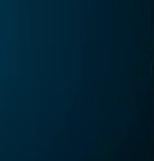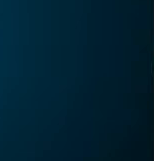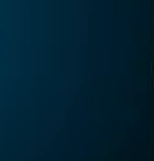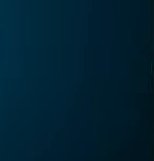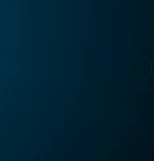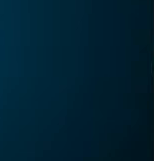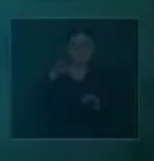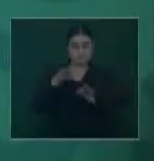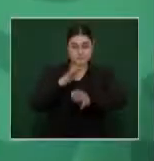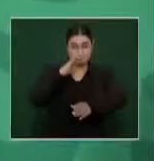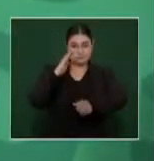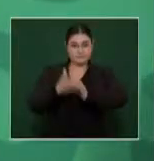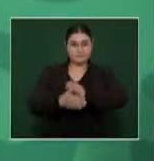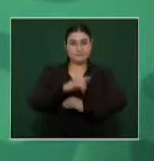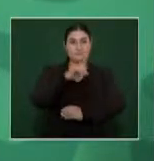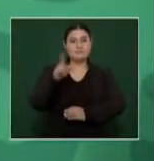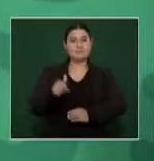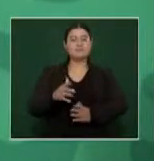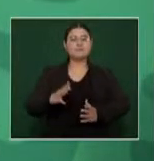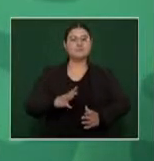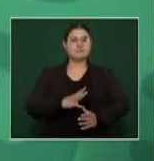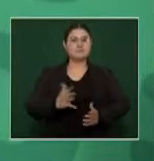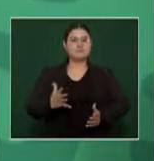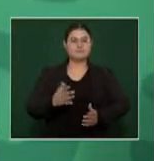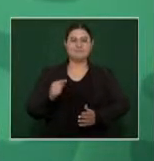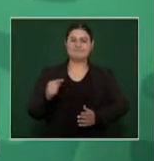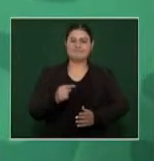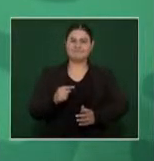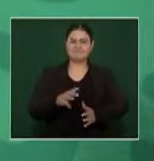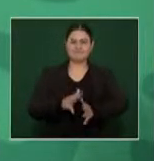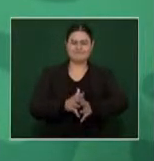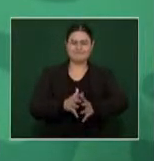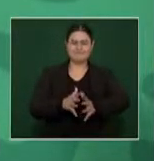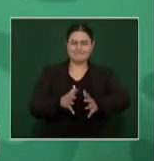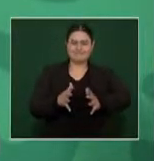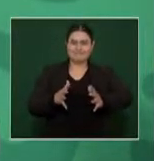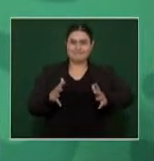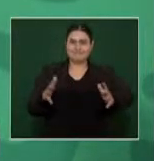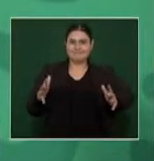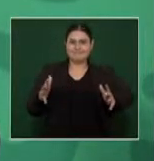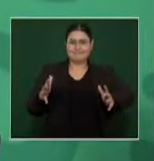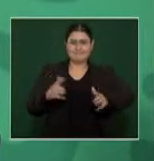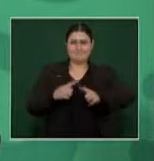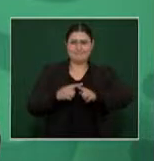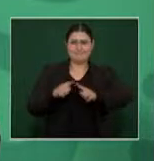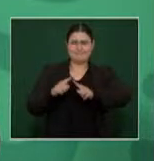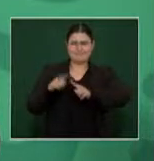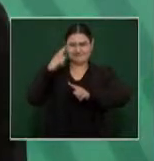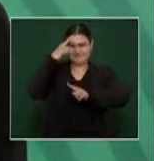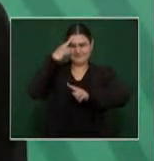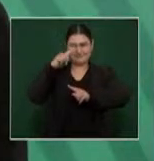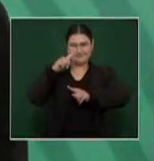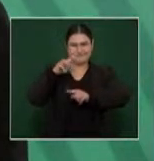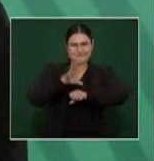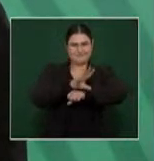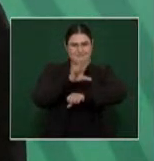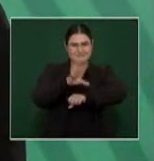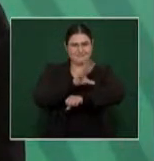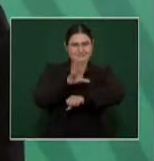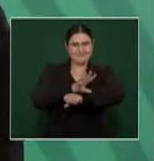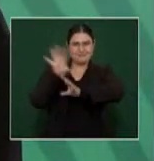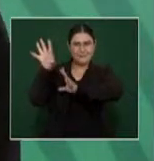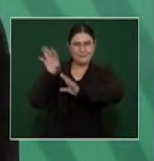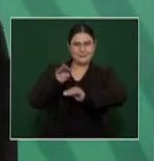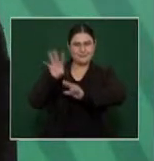no quiere entregar la presidencia de la Alianza del Pacífico a la actual mandataria de Perú, a Dina Boluarte, por la situación que se vive de violaciones a derechos